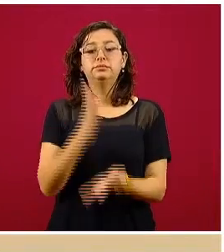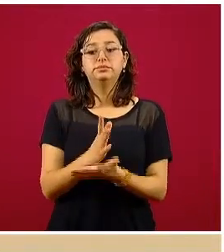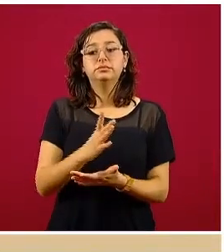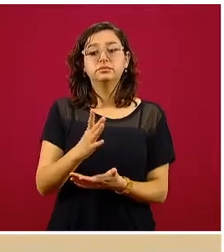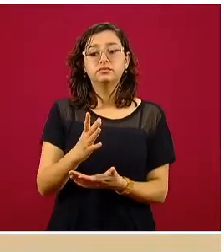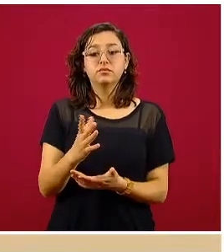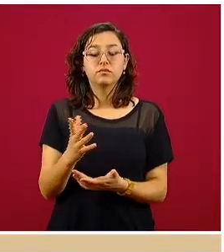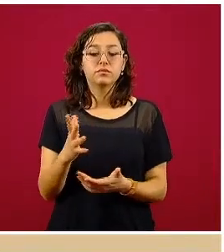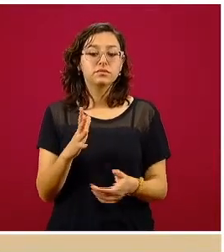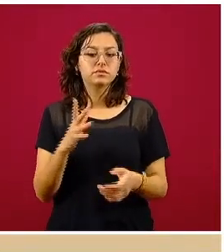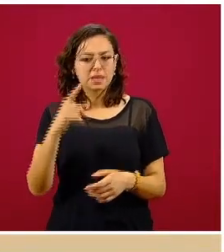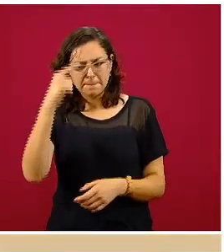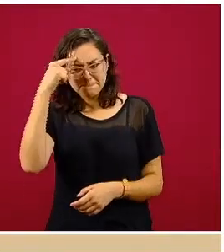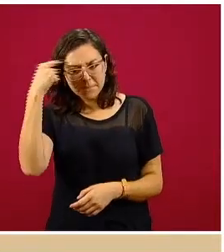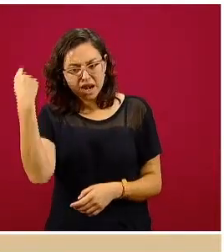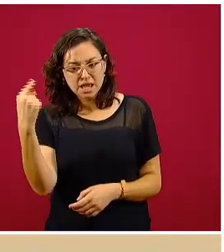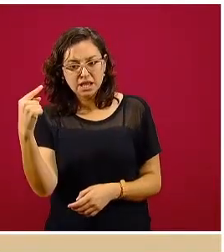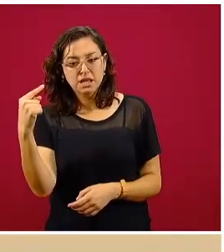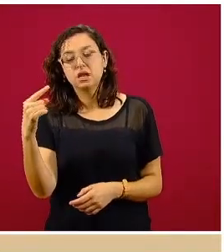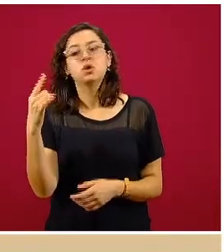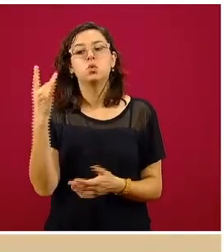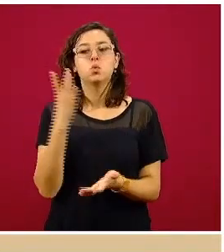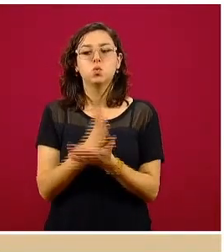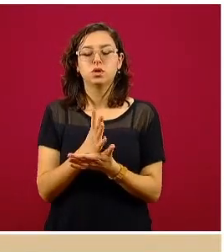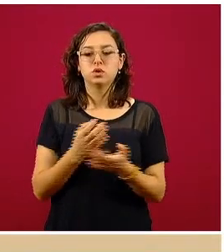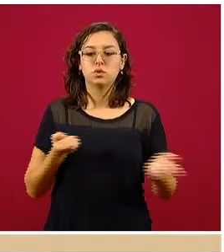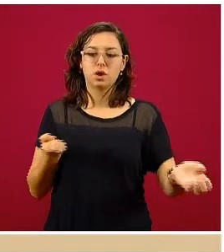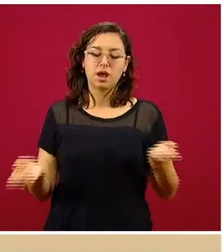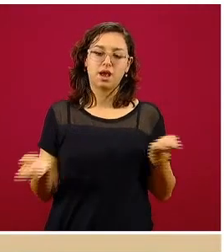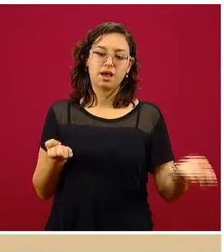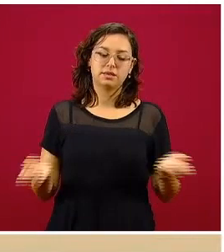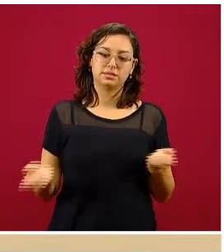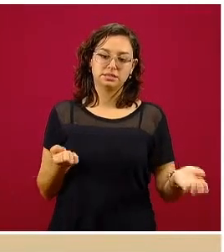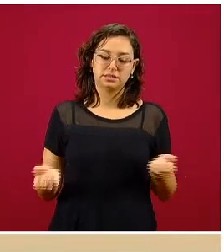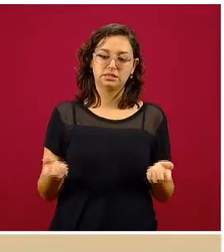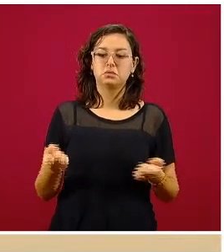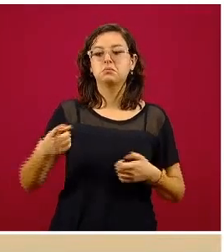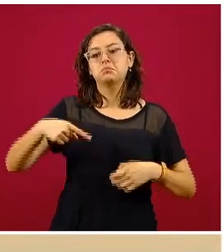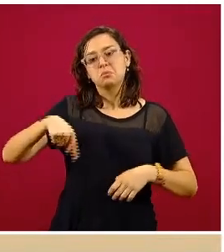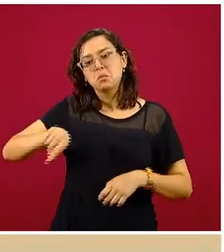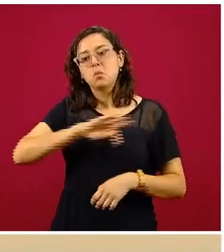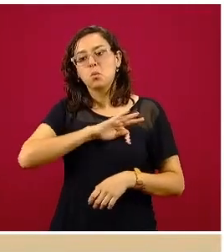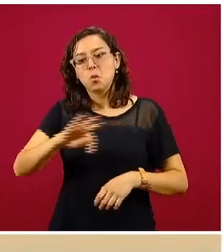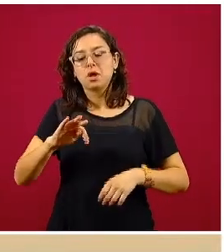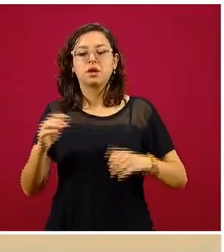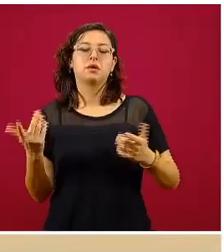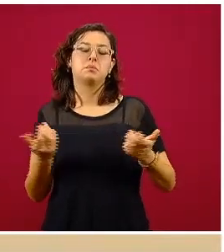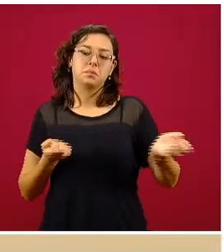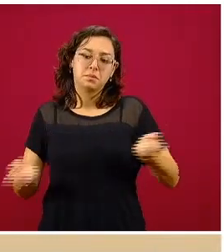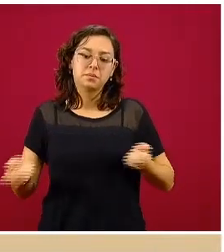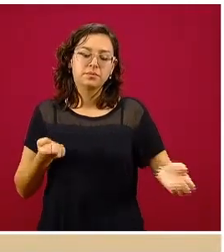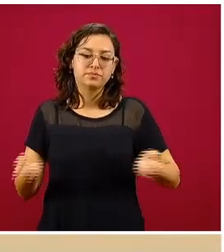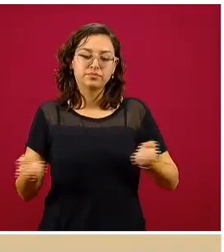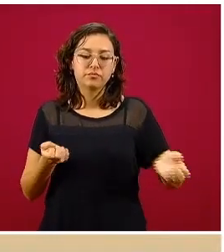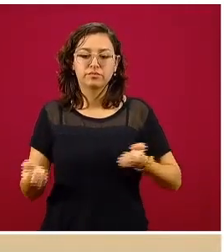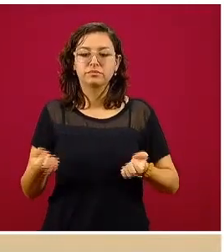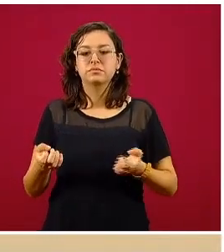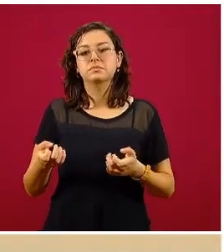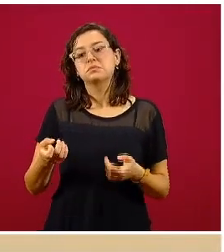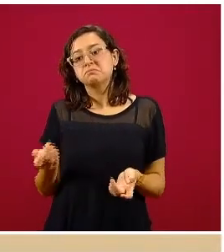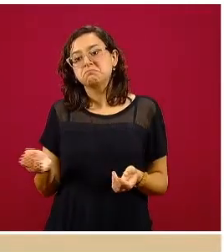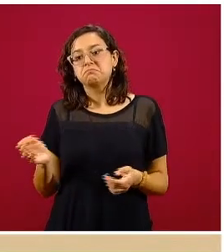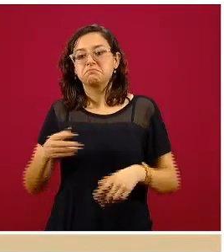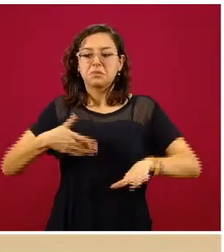para efectos de activación física, para que las personas puedan ir, activarse físicamente, dar algunas